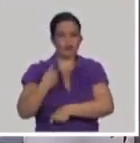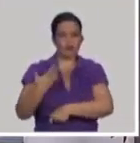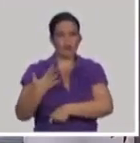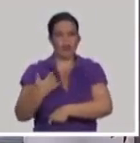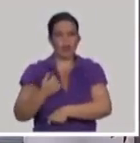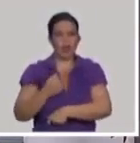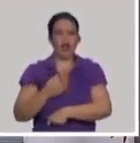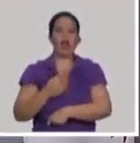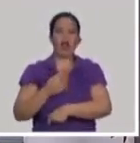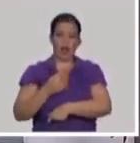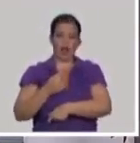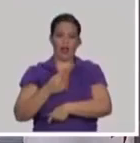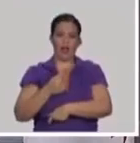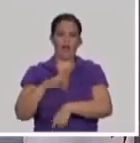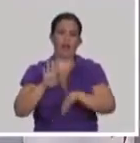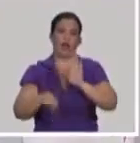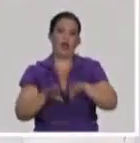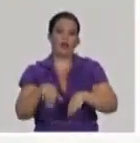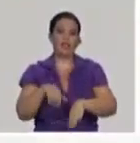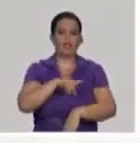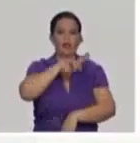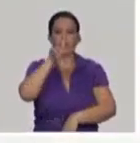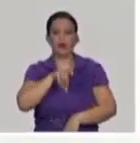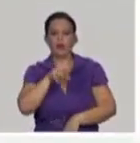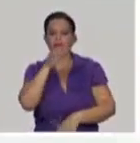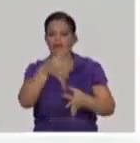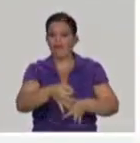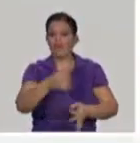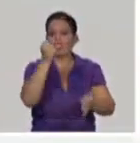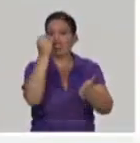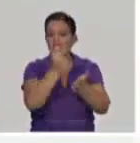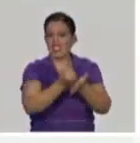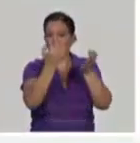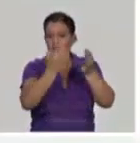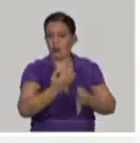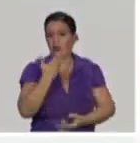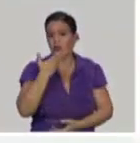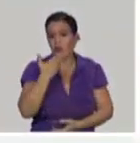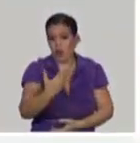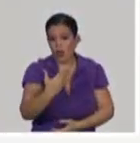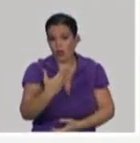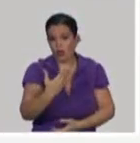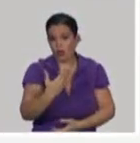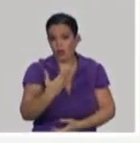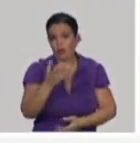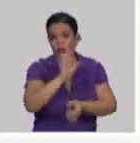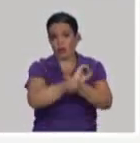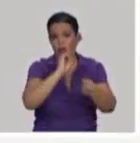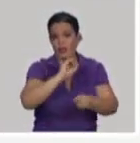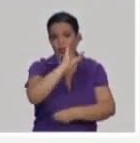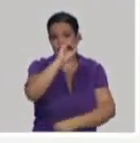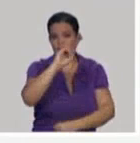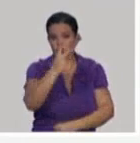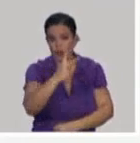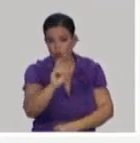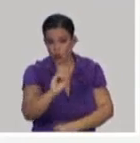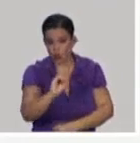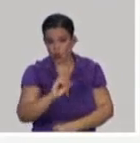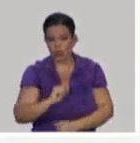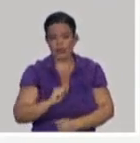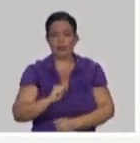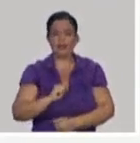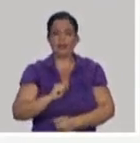decir, ¿es seguro el candidato a vacunar soberano a 0-2? Y esta compilación de la evidencia, si ven la lámina, es a partir de la cantidad de dosis